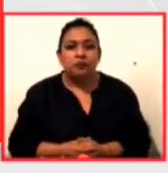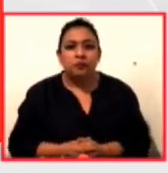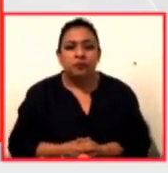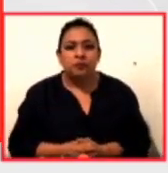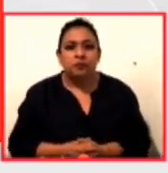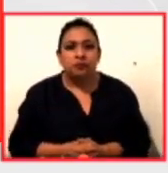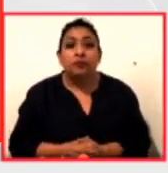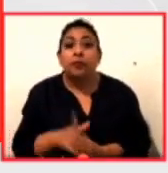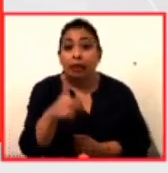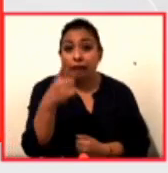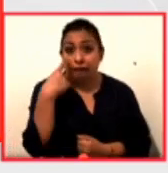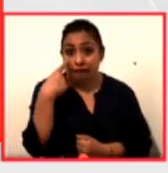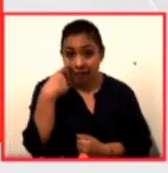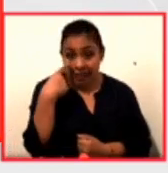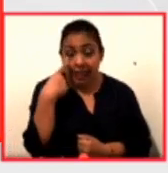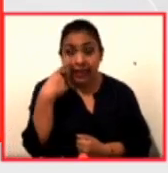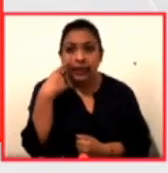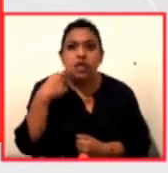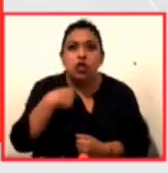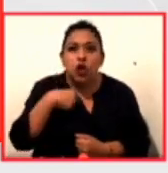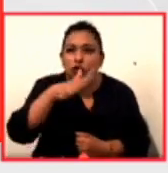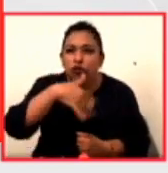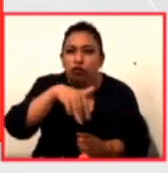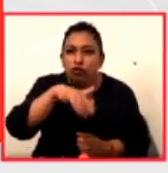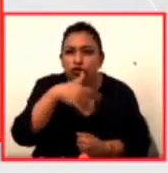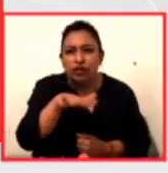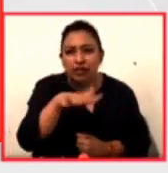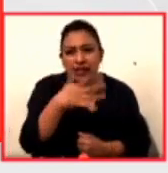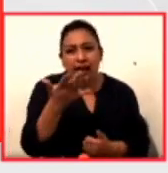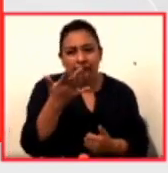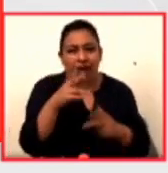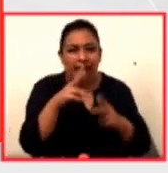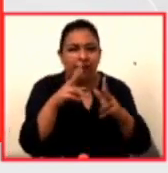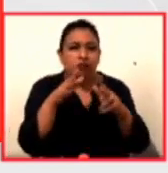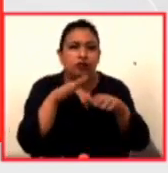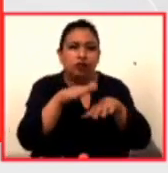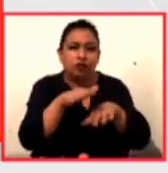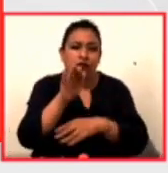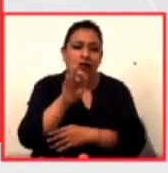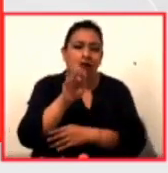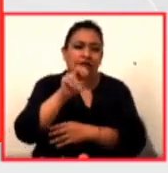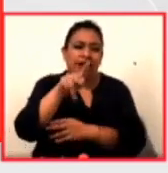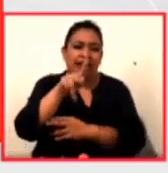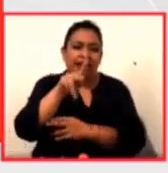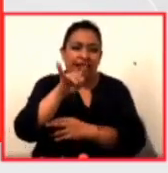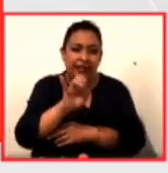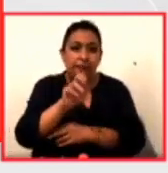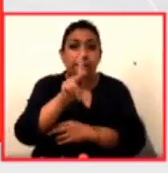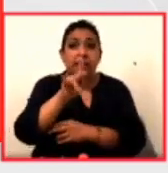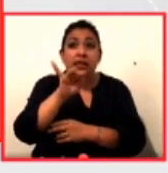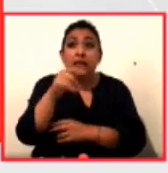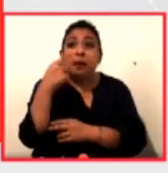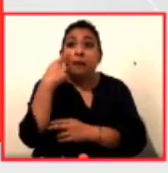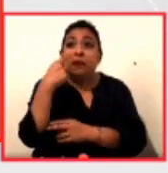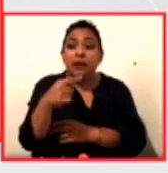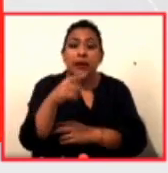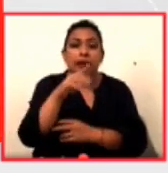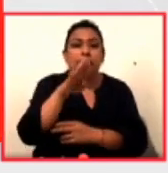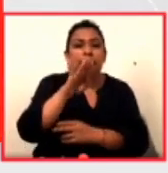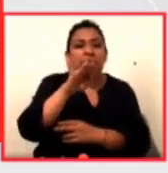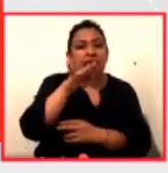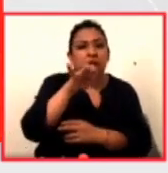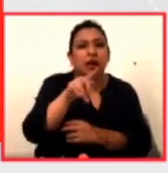Fíjate, Edgardo, que estuve buscando algunas cosas en torno a Frankie Piña y encontré Baseman, que es un